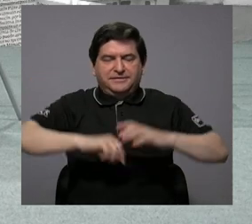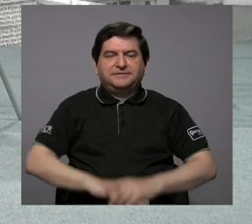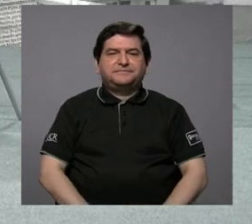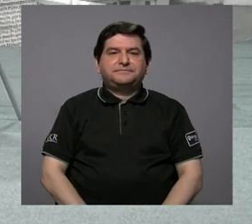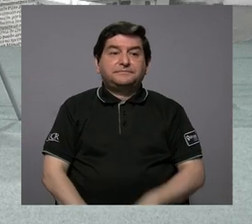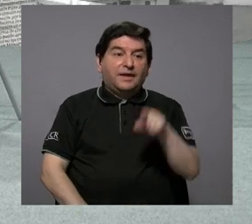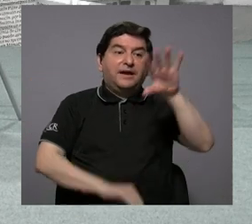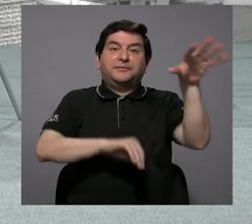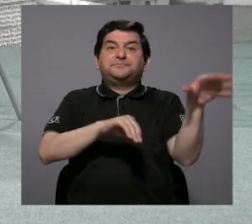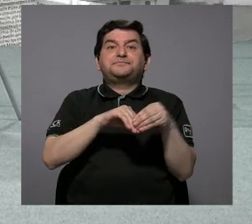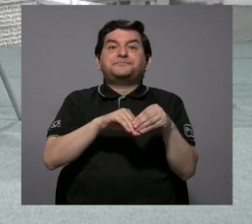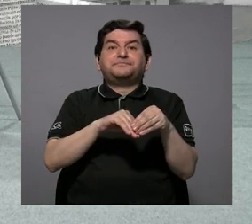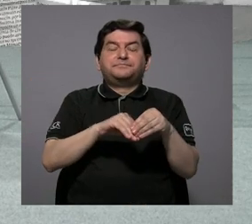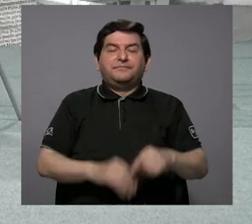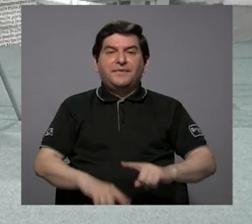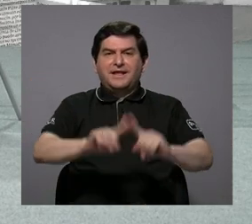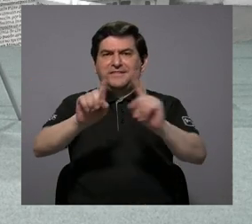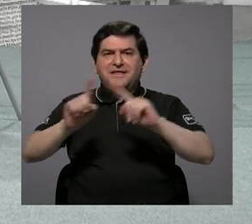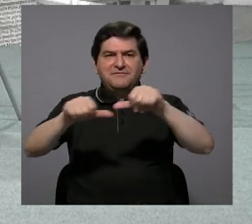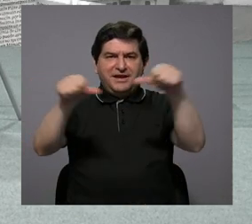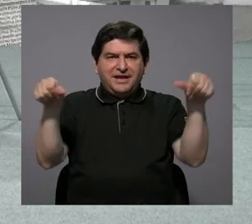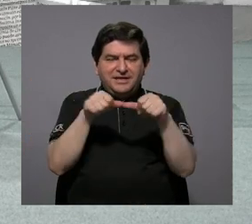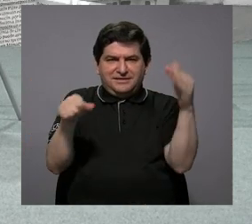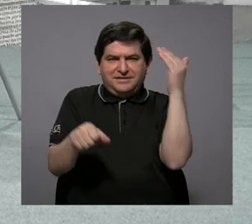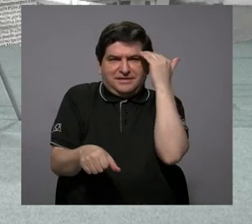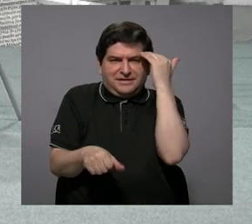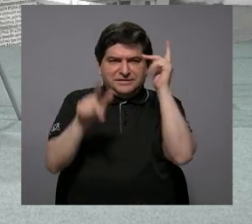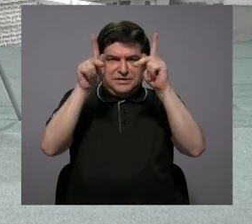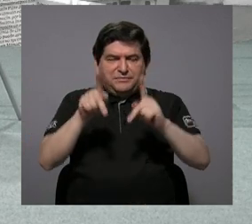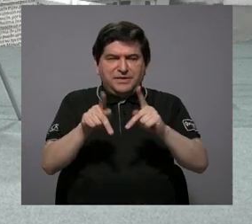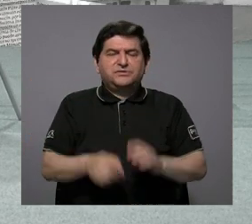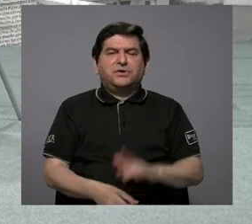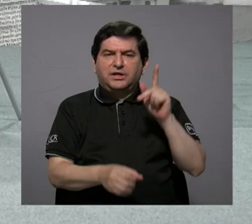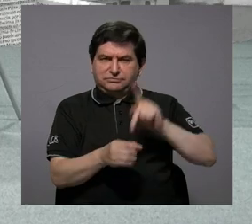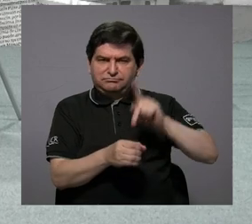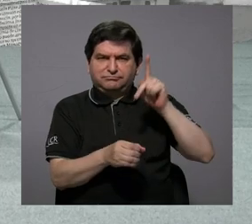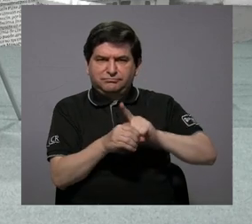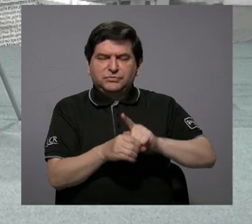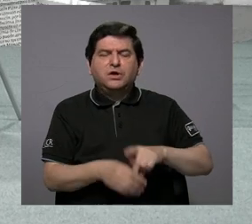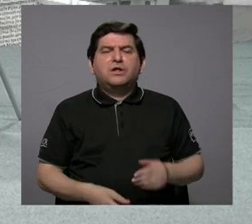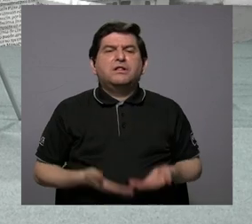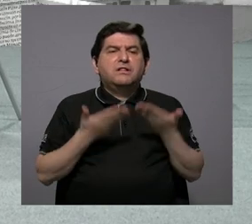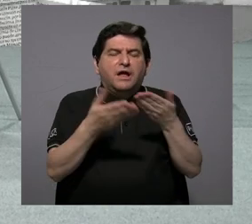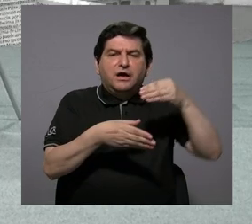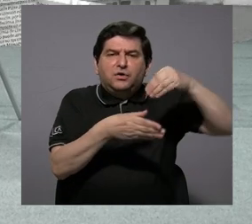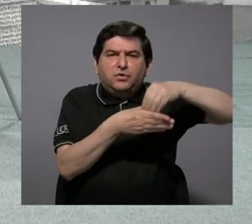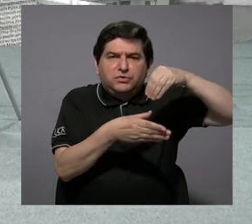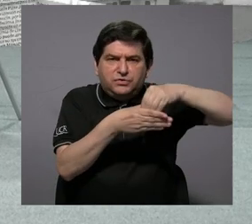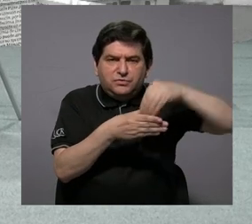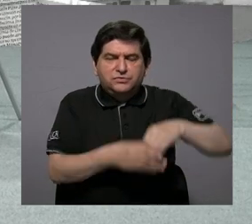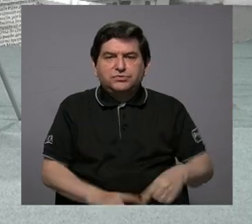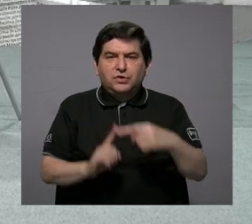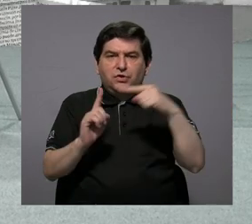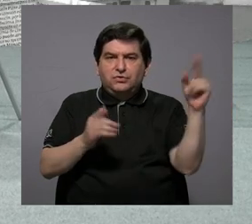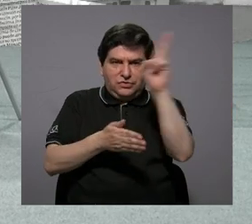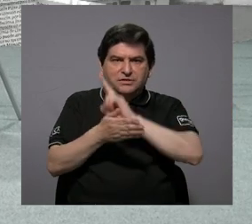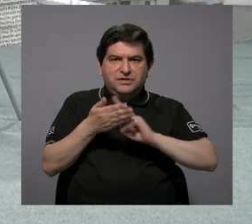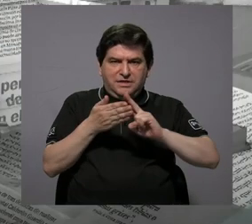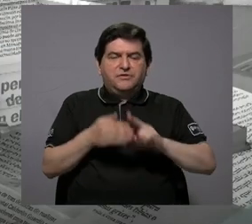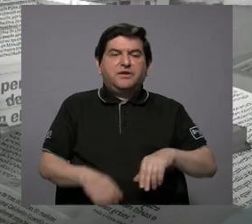bueno, a eso le sumamos también diversas áreas del conocimiento de personas actoras que están aportando, no solamente desde la universidad.